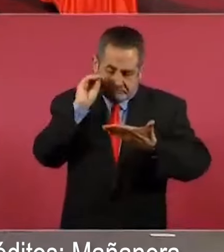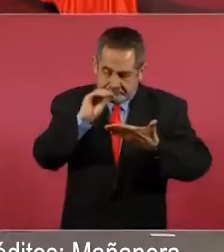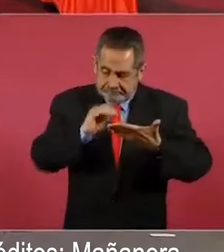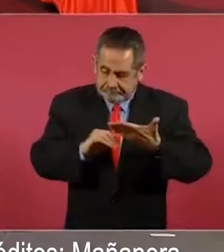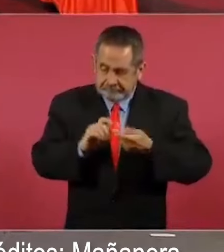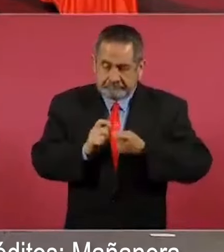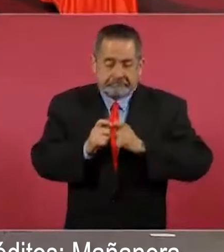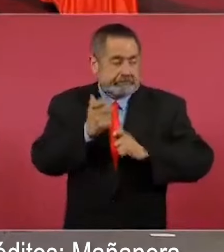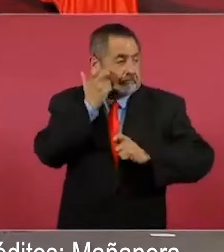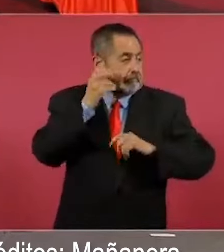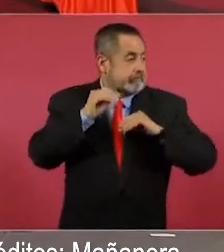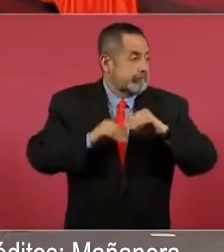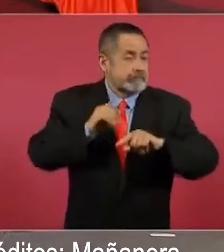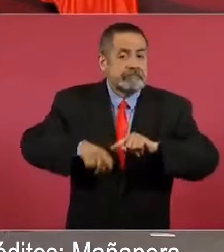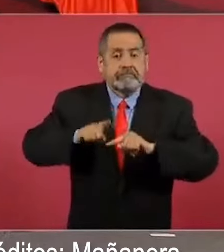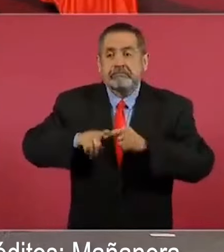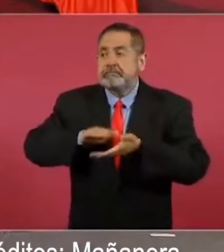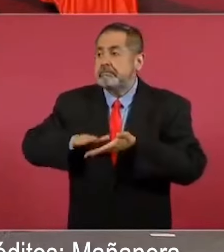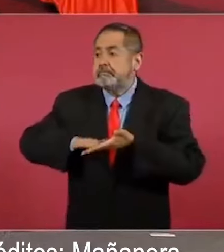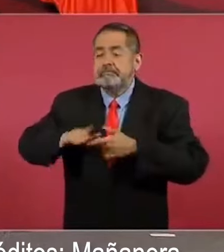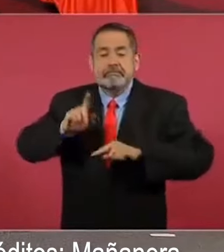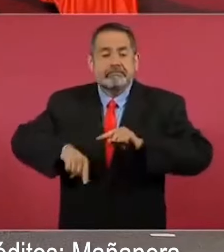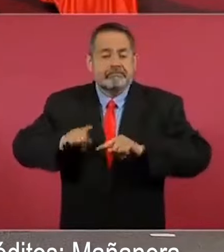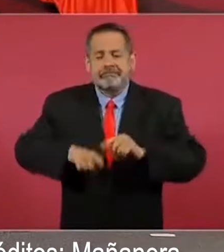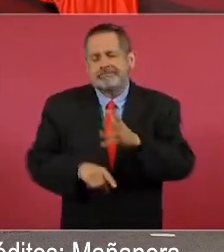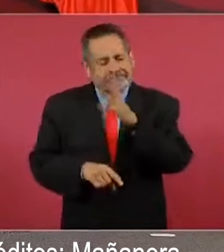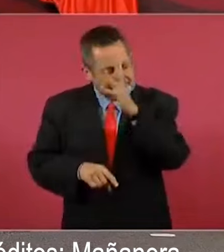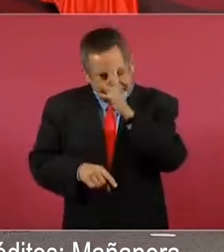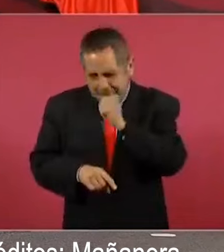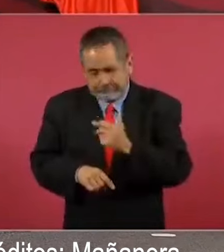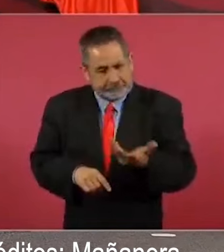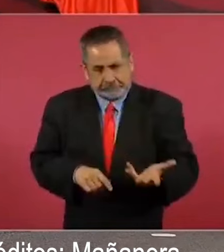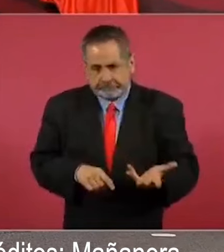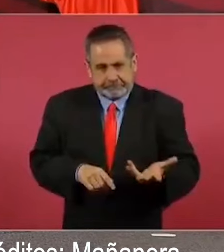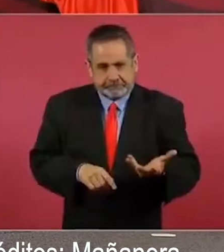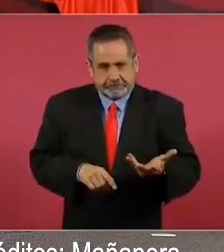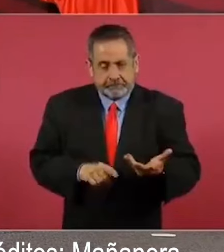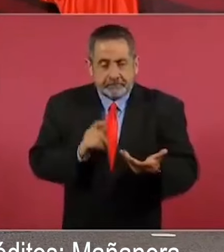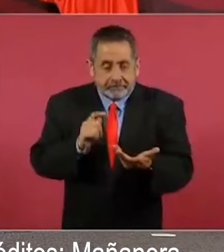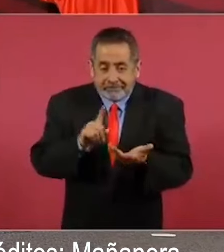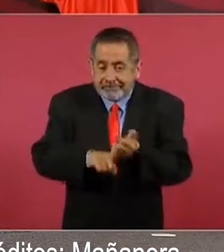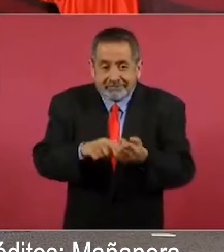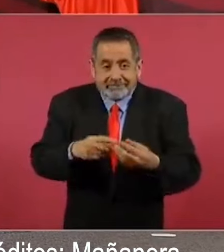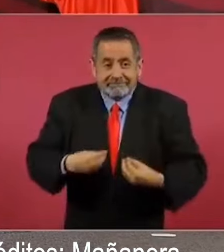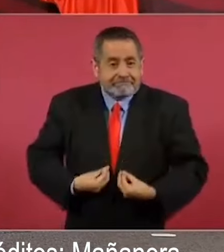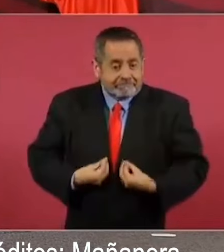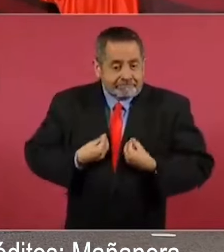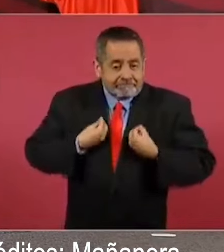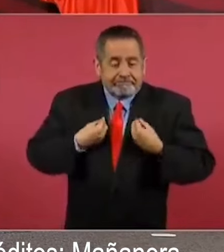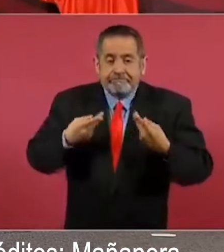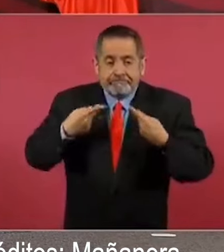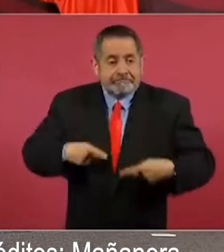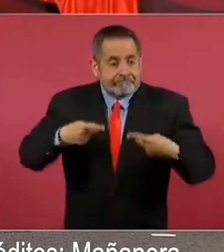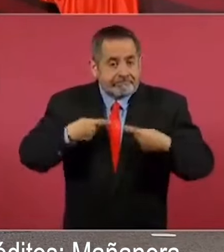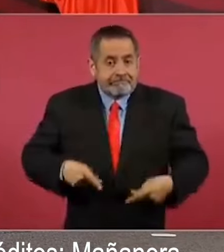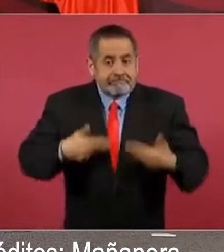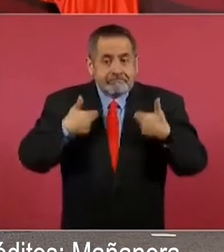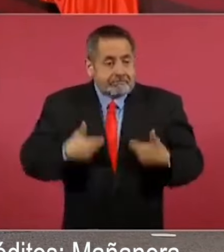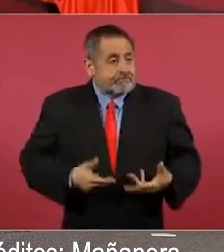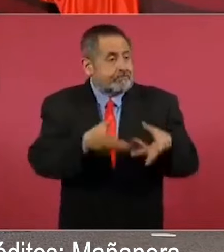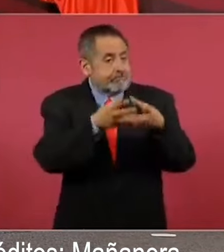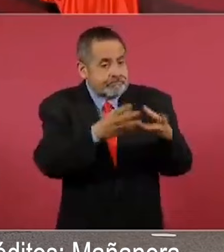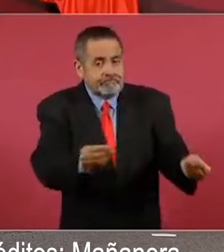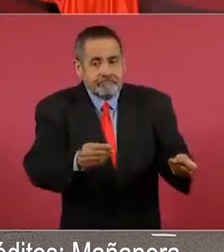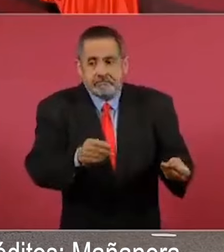si maquillamos cifras. Además, cuando se trata de seres humanos desaparecidos, cuando se